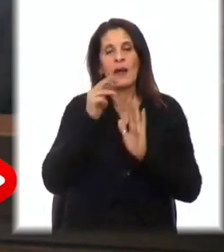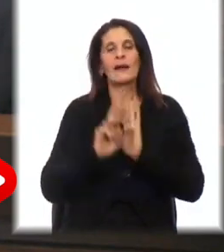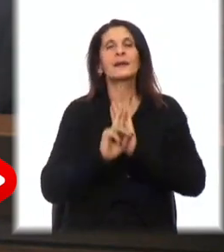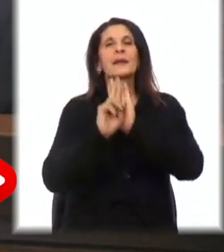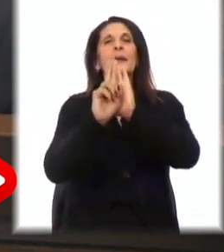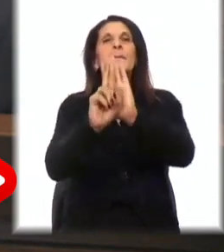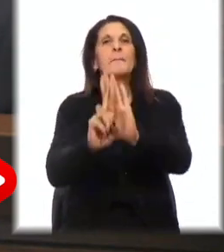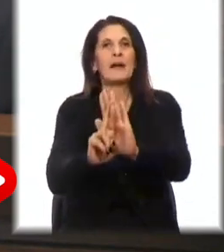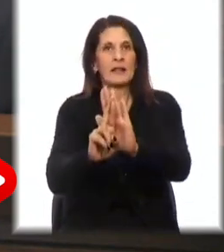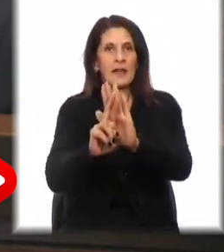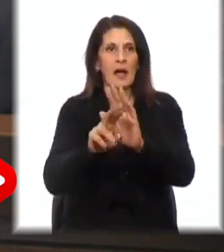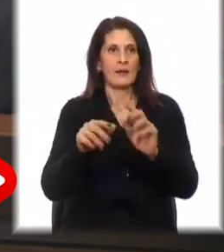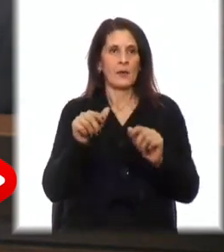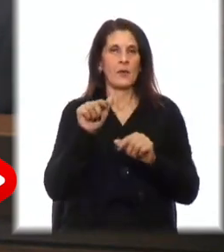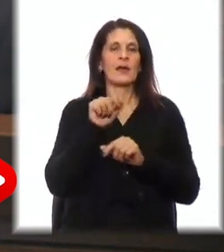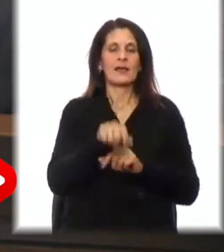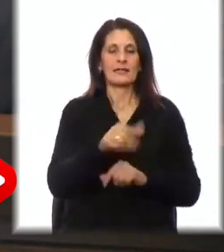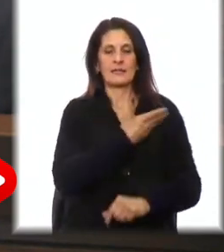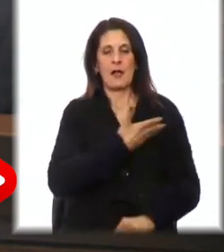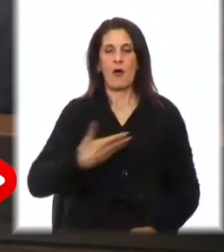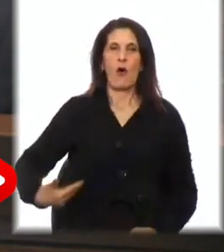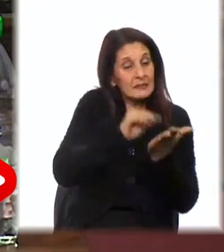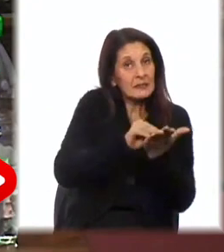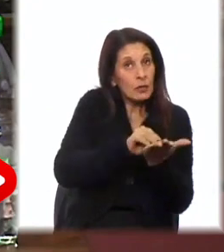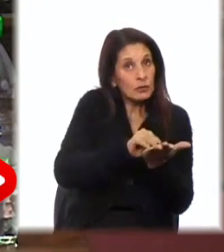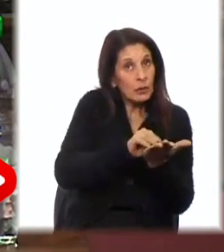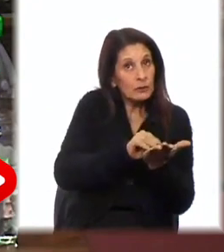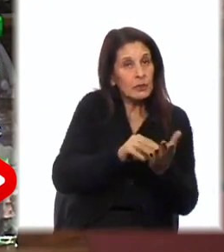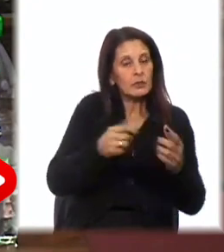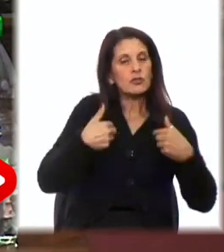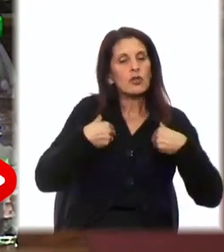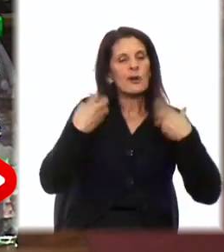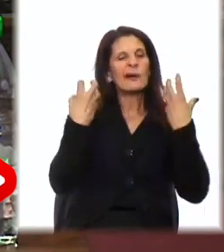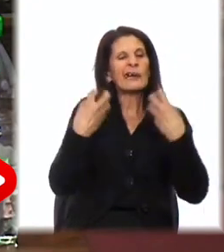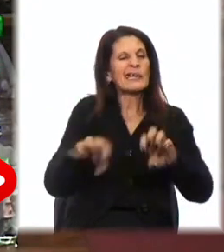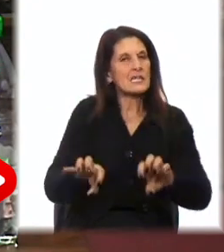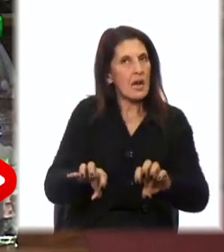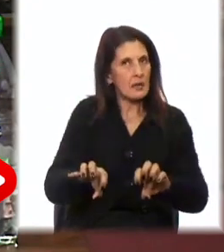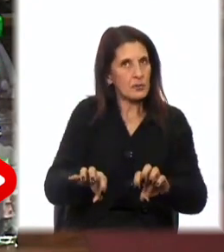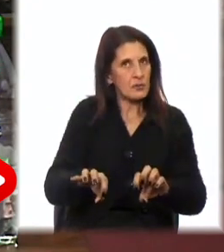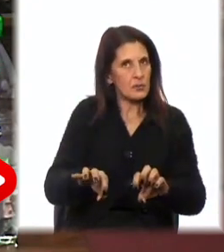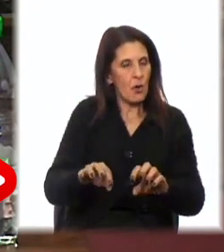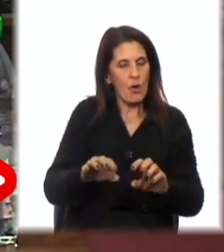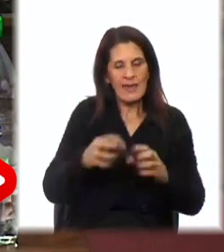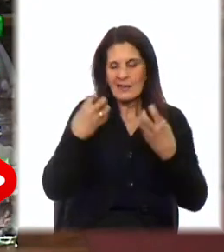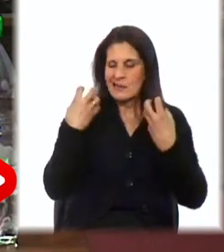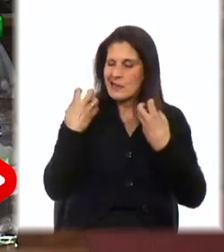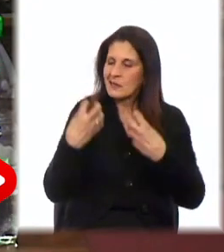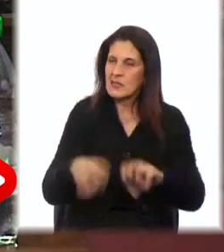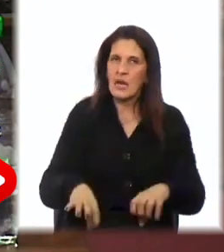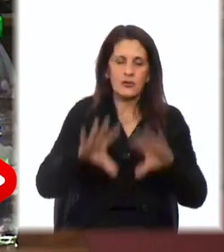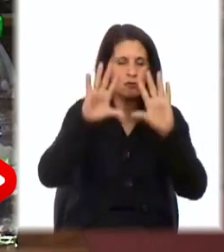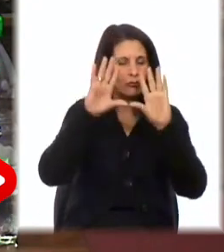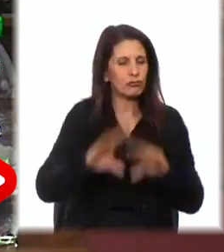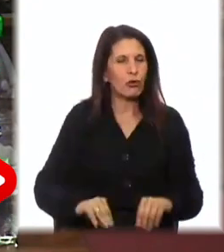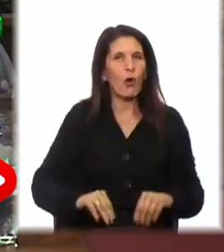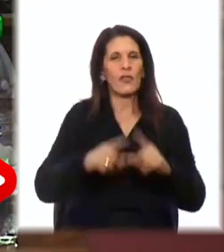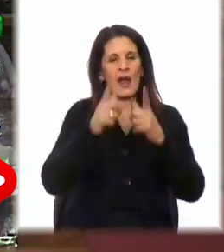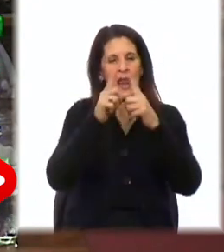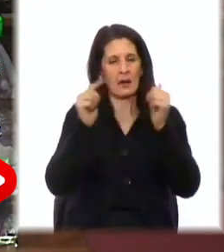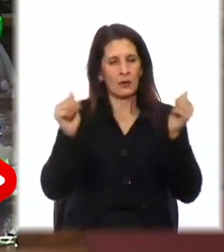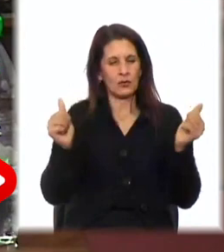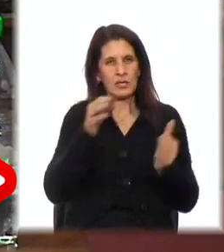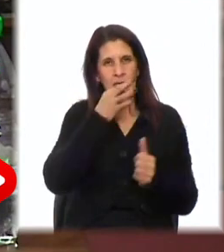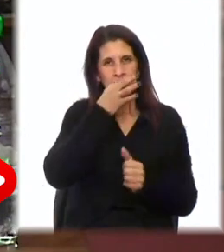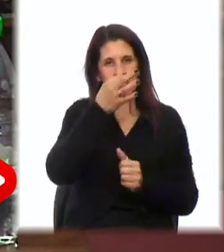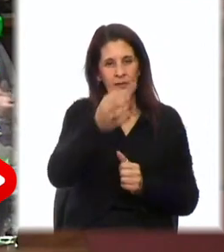respaldaron esa gestión de gobierno en las urnas. Rechazo enfáticamente, enérgicamente, toda pretensión de asimilar